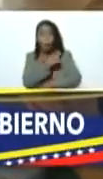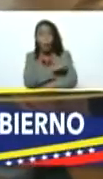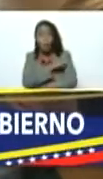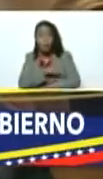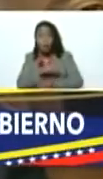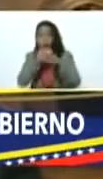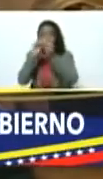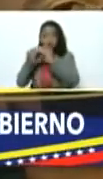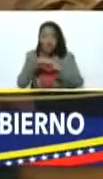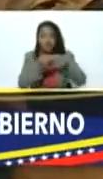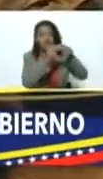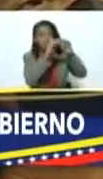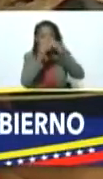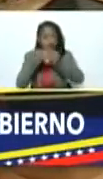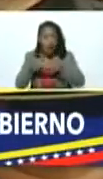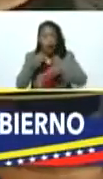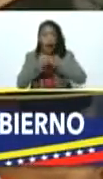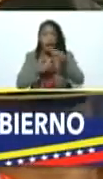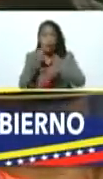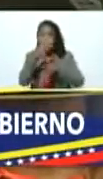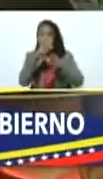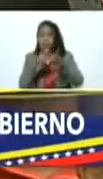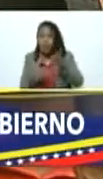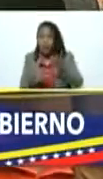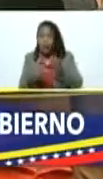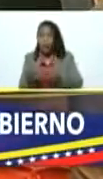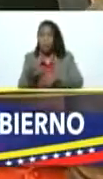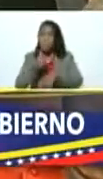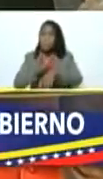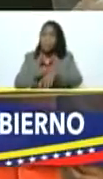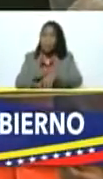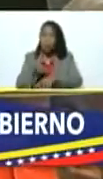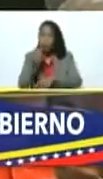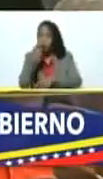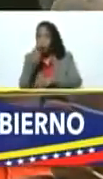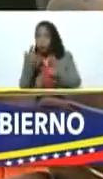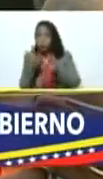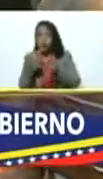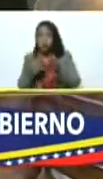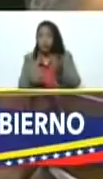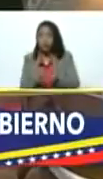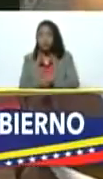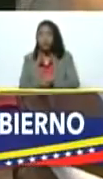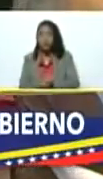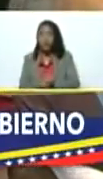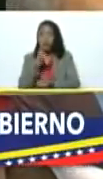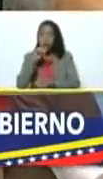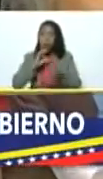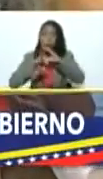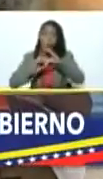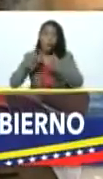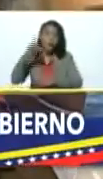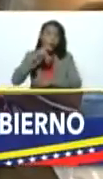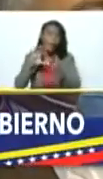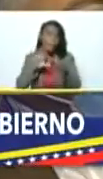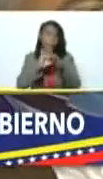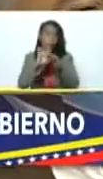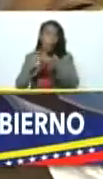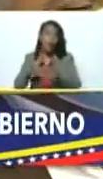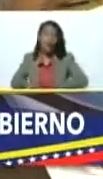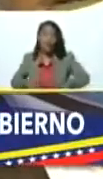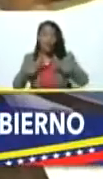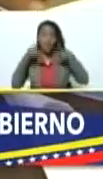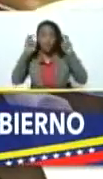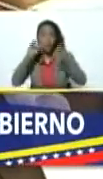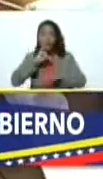y garantizar la dotación de insumos médicos. También conversamos sobre la necesidad de la articulación de vida en materia de